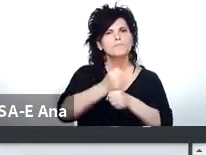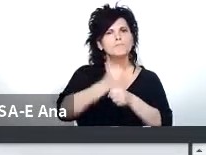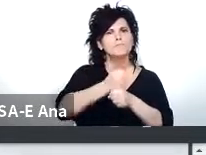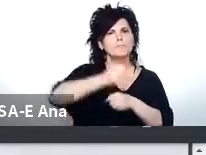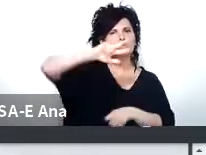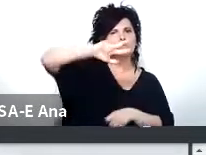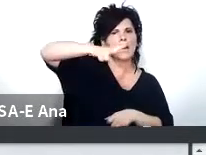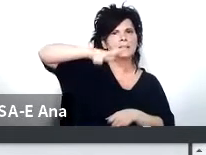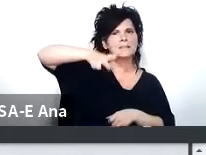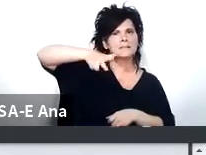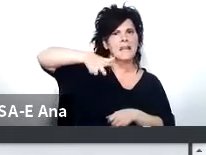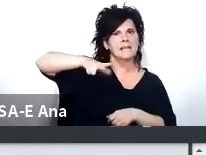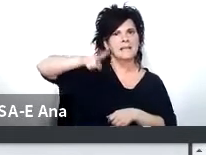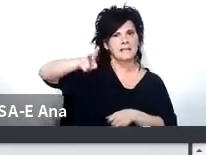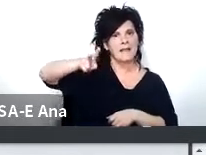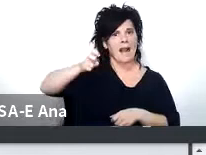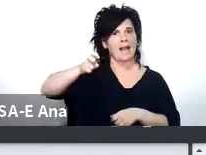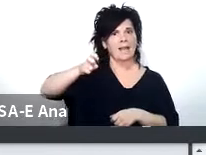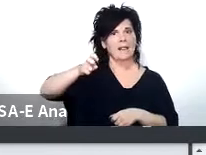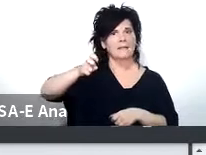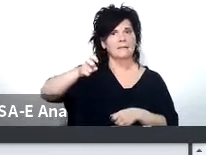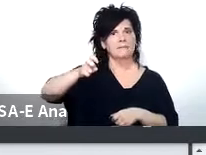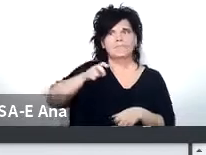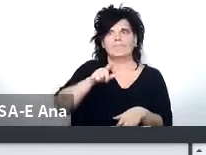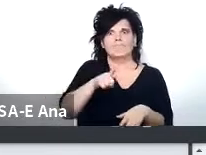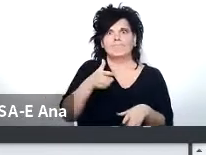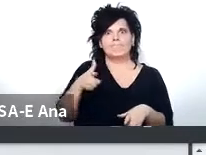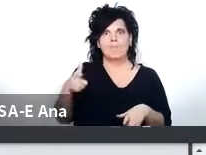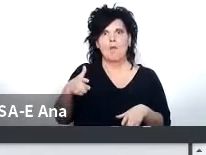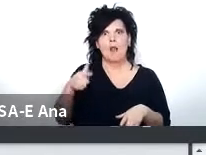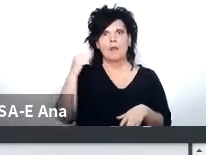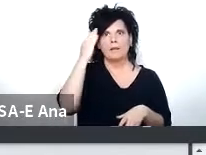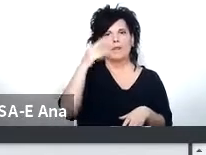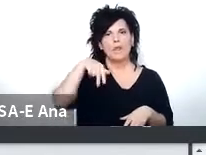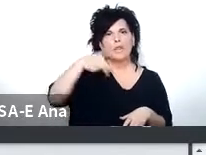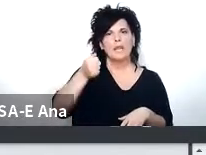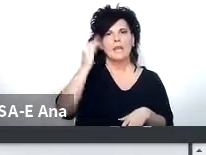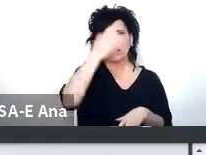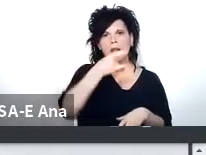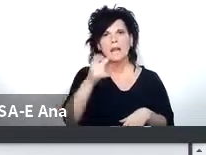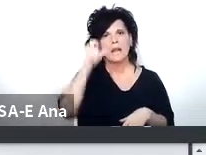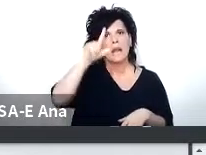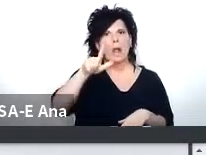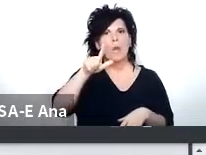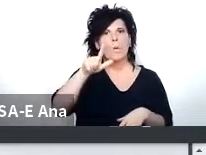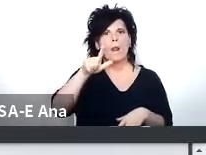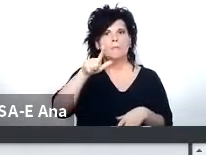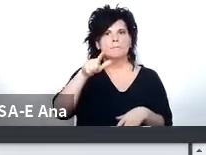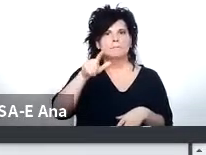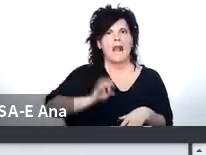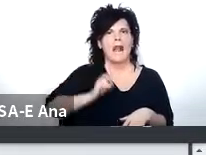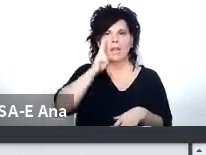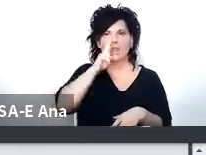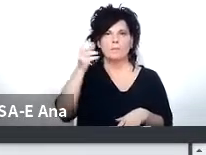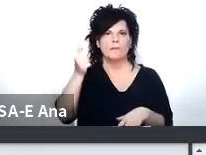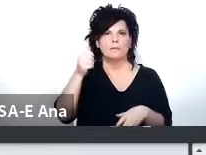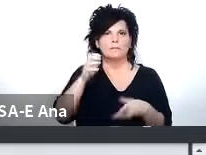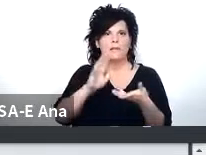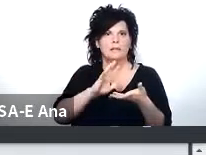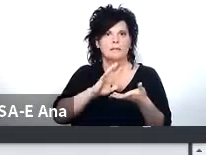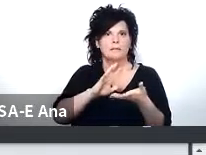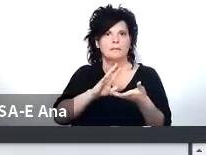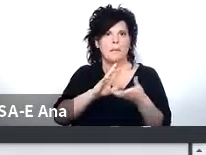arrendados porque obviamente ya no teníamos más los de Nahuel Sato que les dije que habían quedado en DSUS en 2006 nos